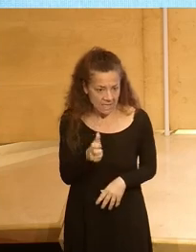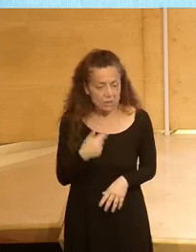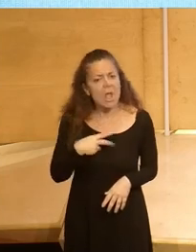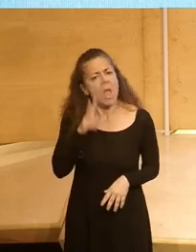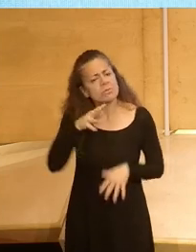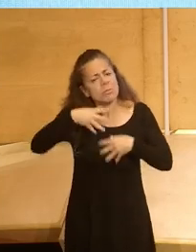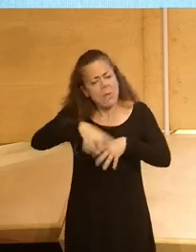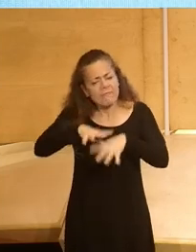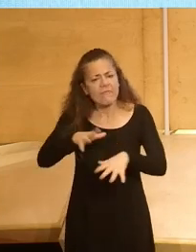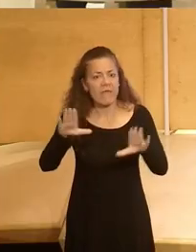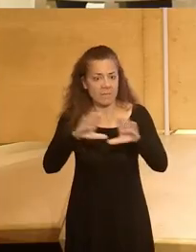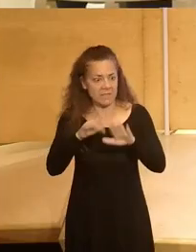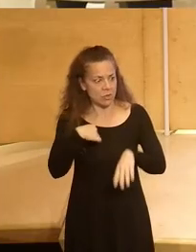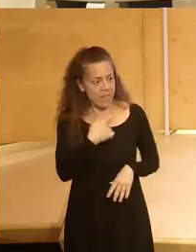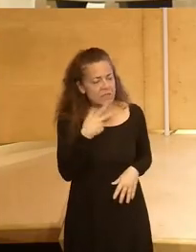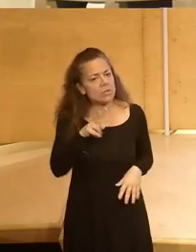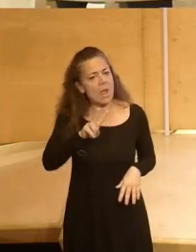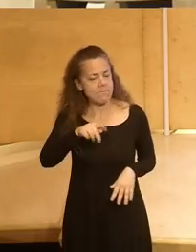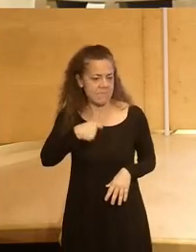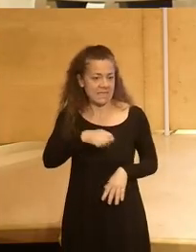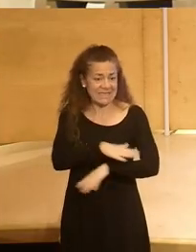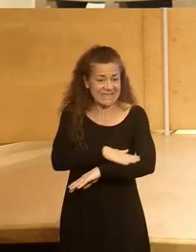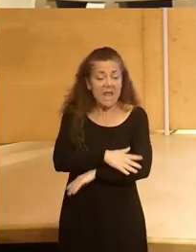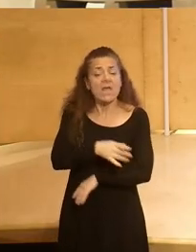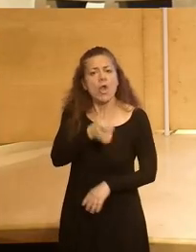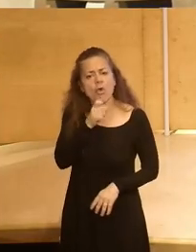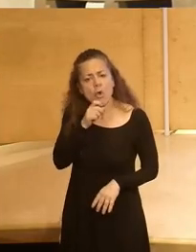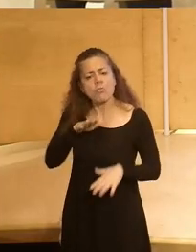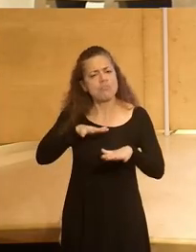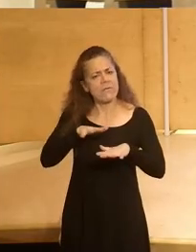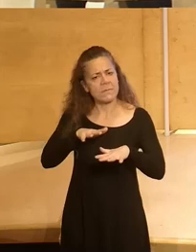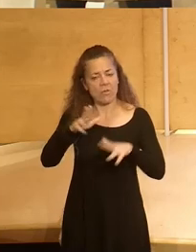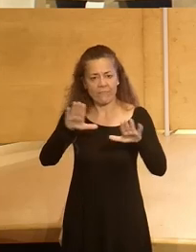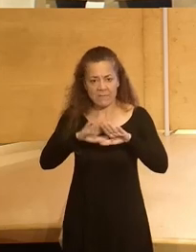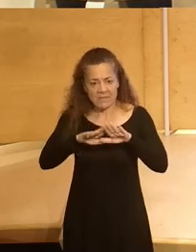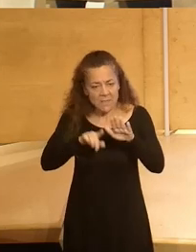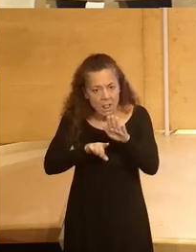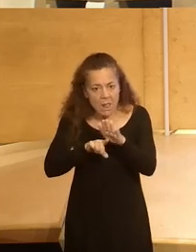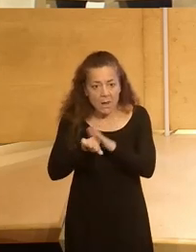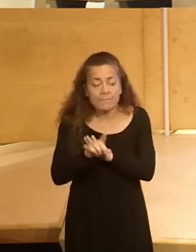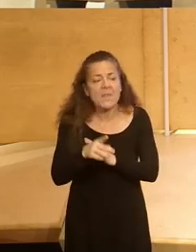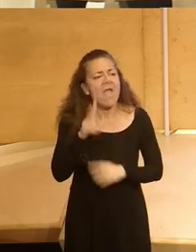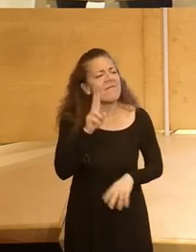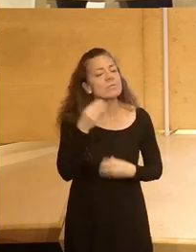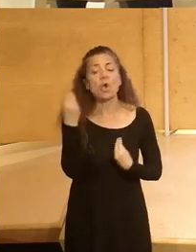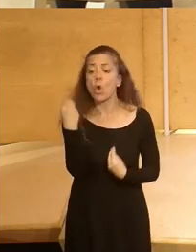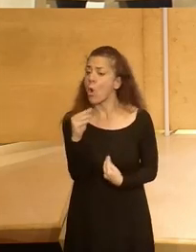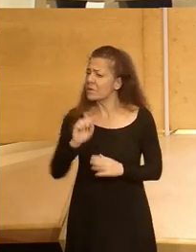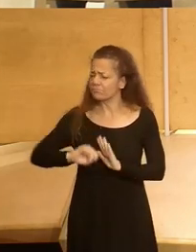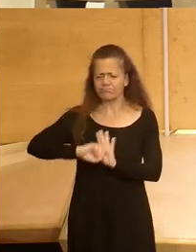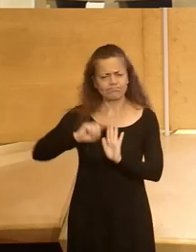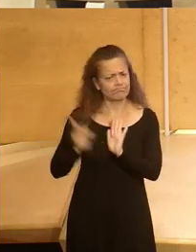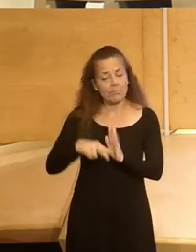como comentaba la ministra la importancia de cómo el movimiento feminista ha ido avanzando en este tiempo vemos a los jóvenes absolutamente